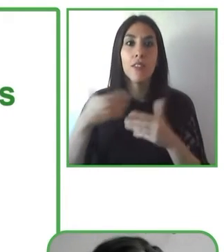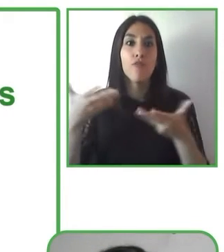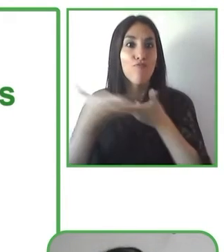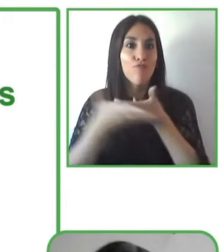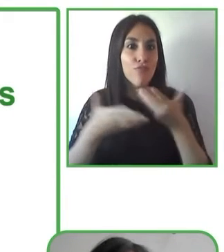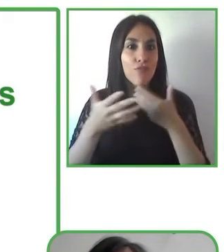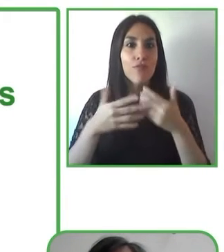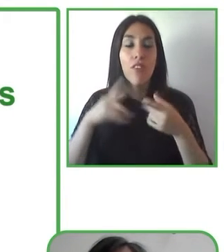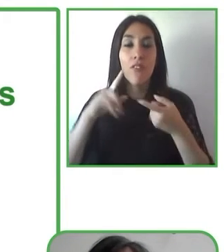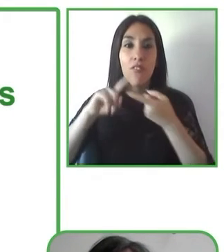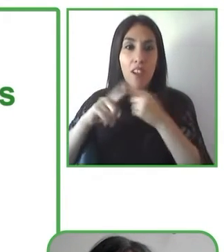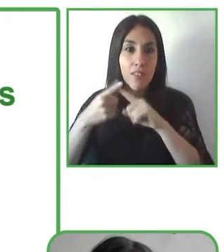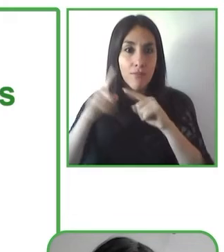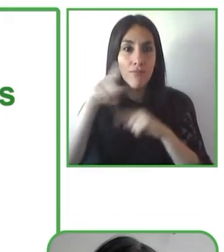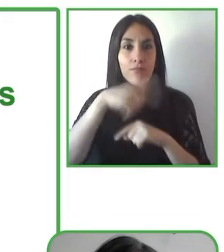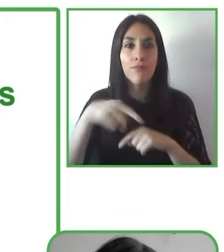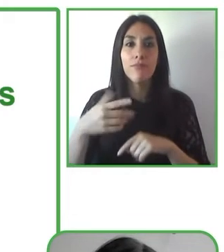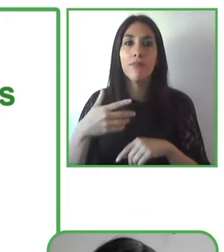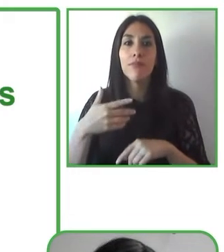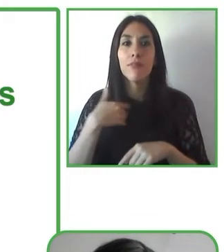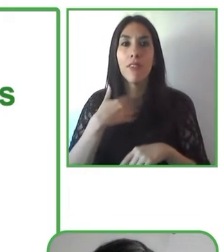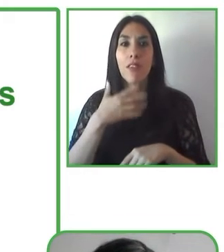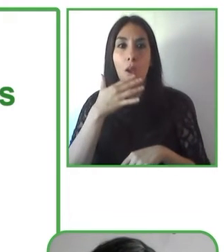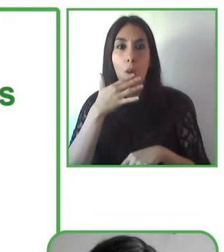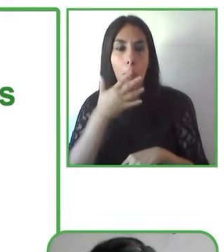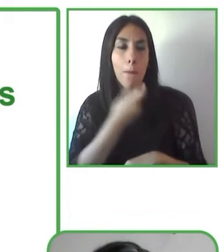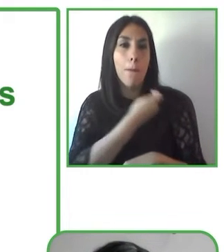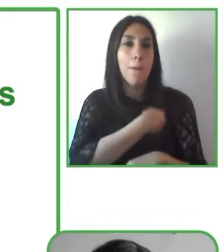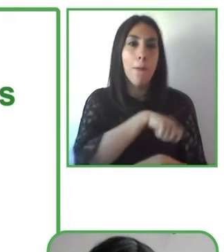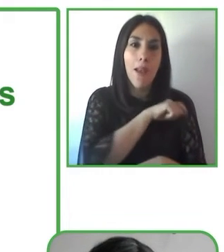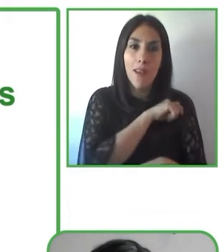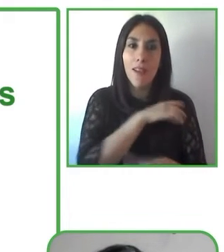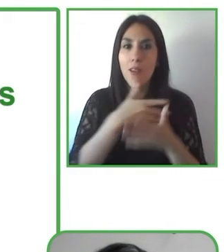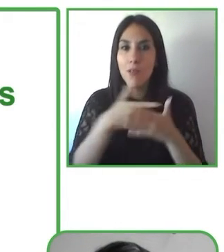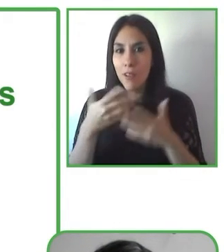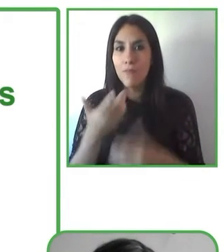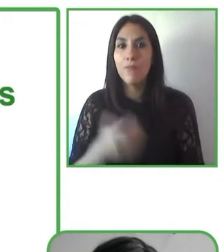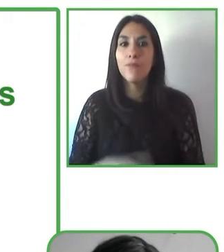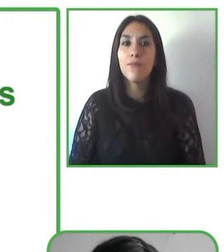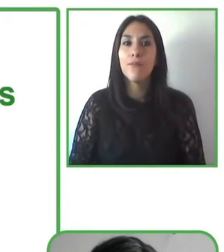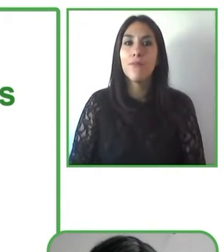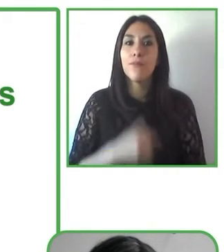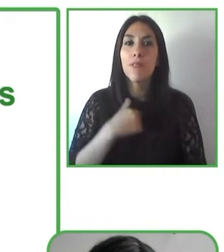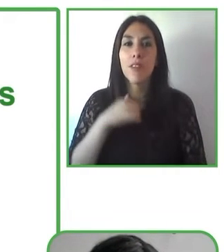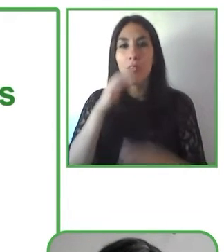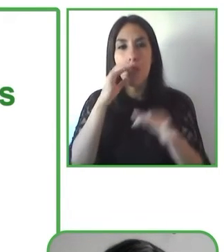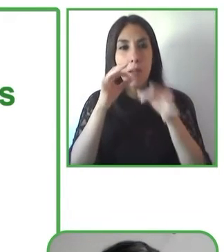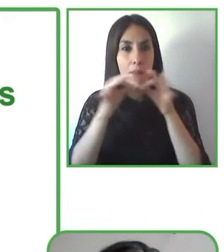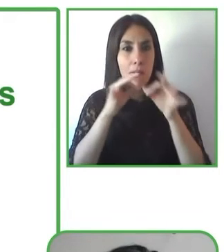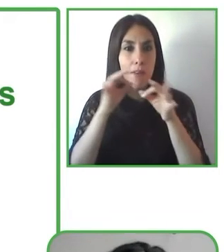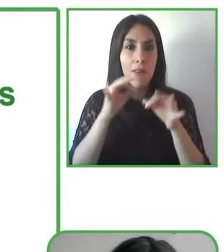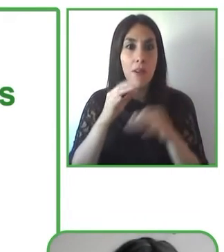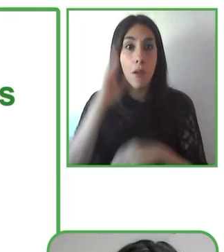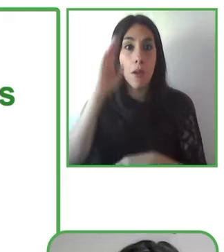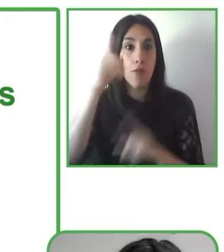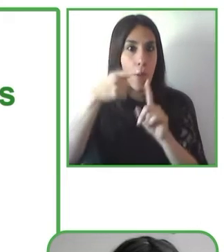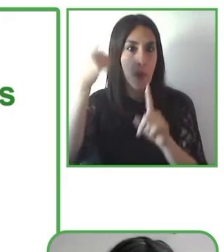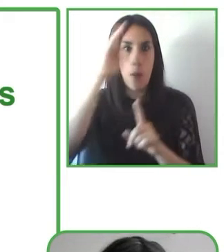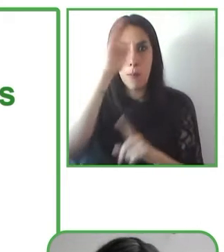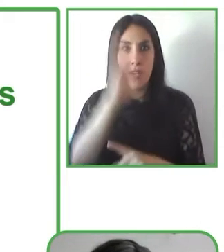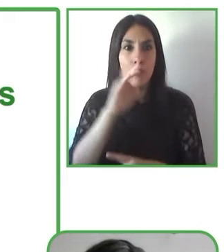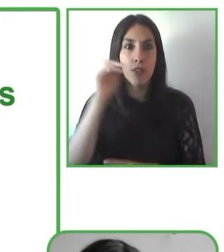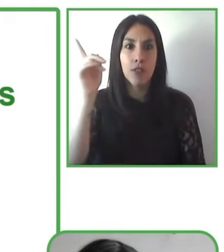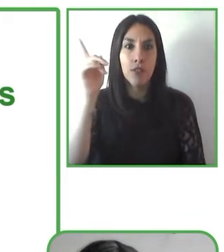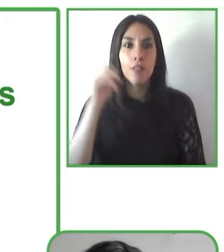portuñol, pero me encanta que nosotros, brasileños, que muchas veces estamos tan distintos de los